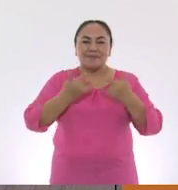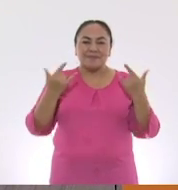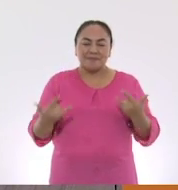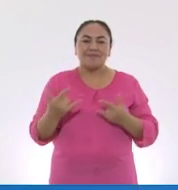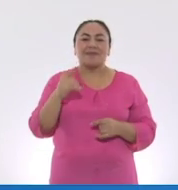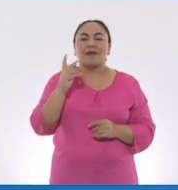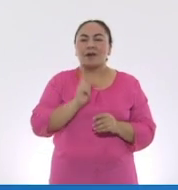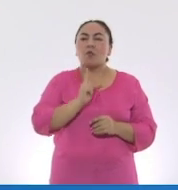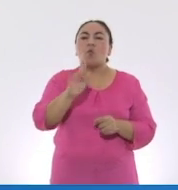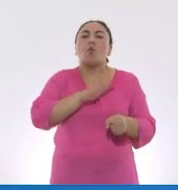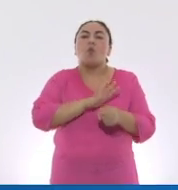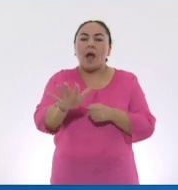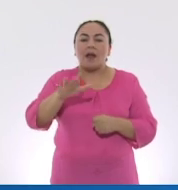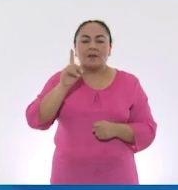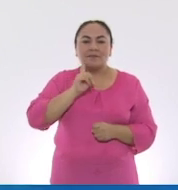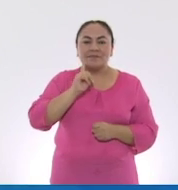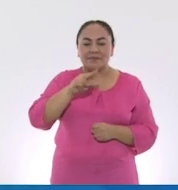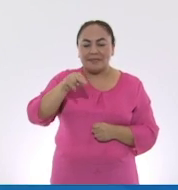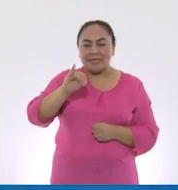a la tuya?